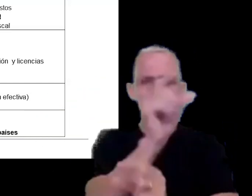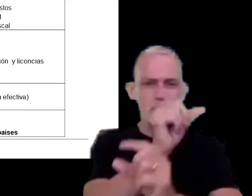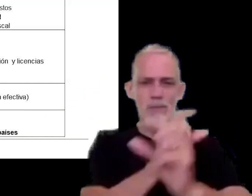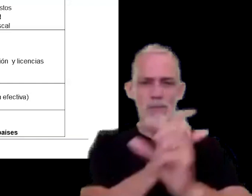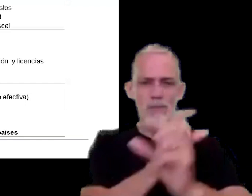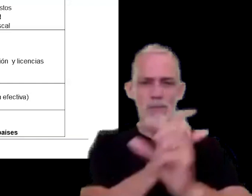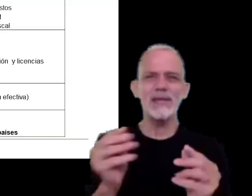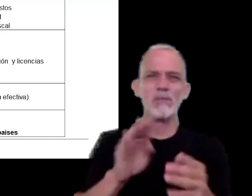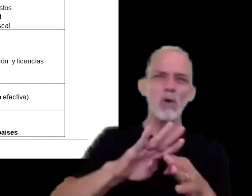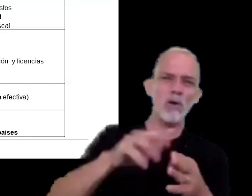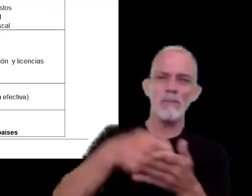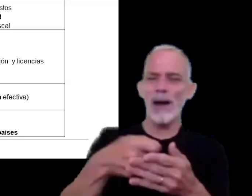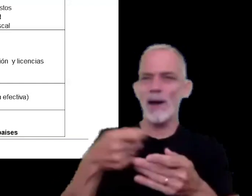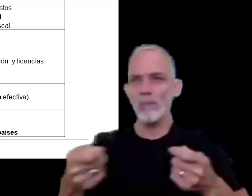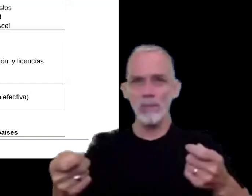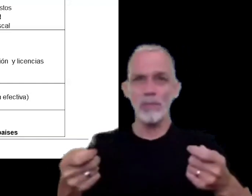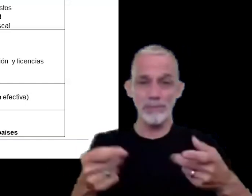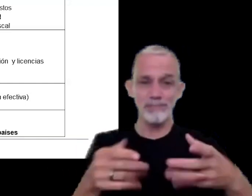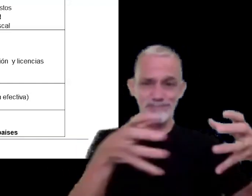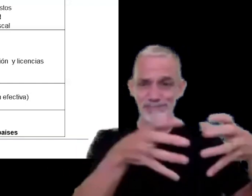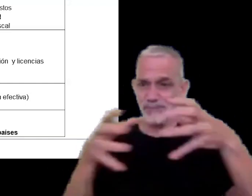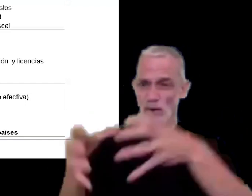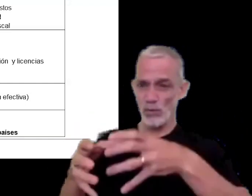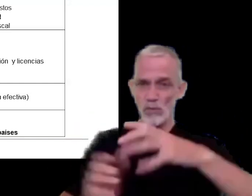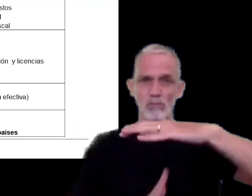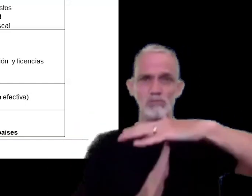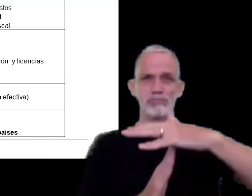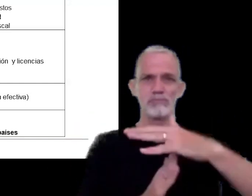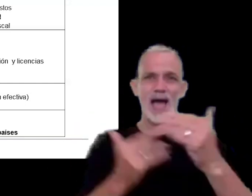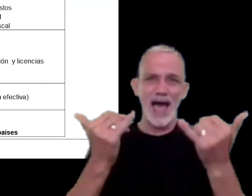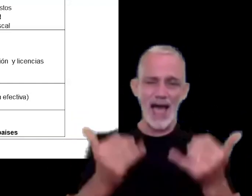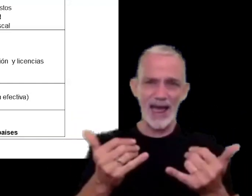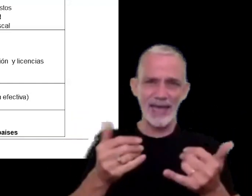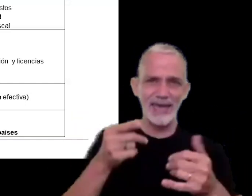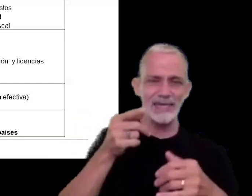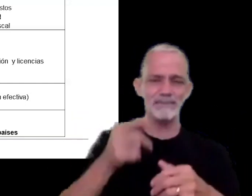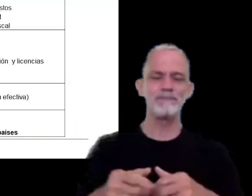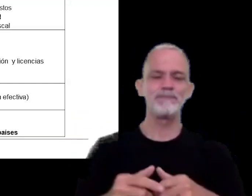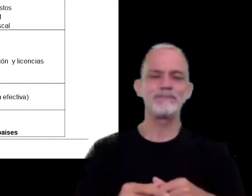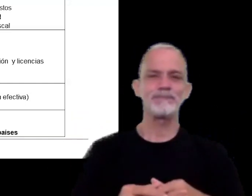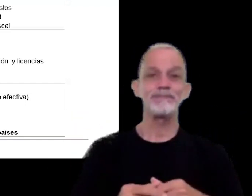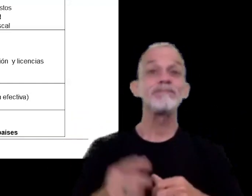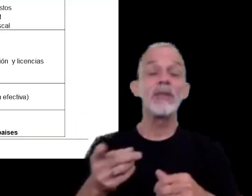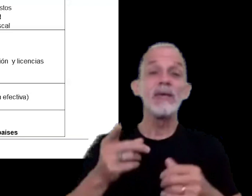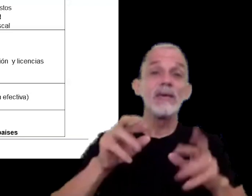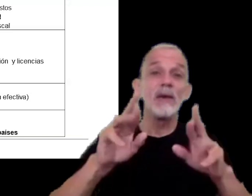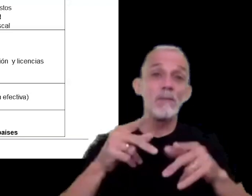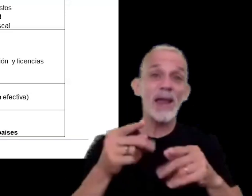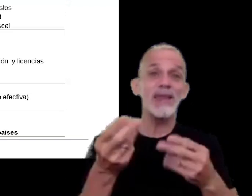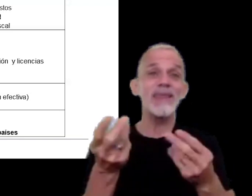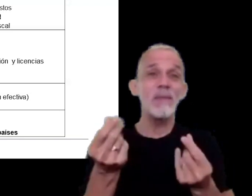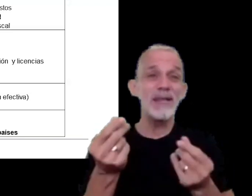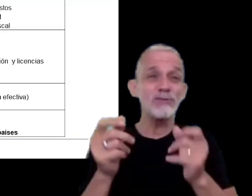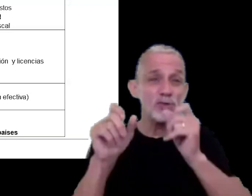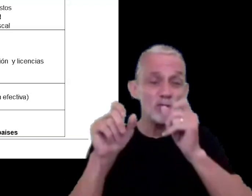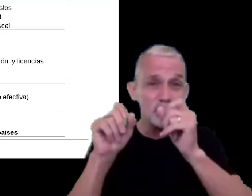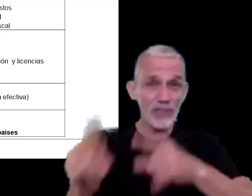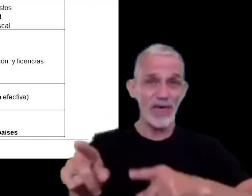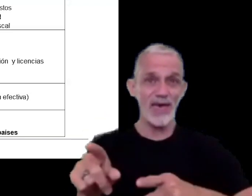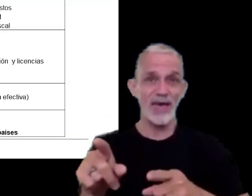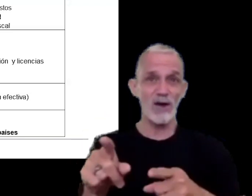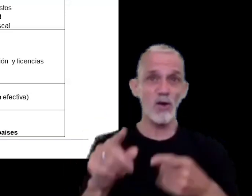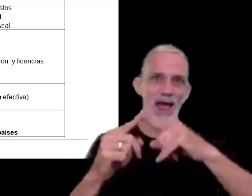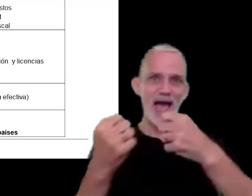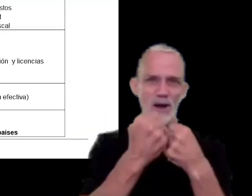pudieran haber que puedan existir y las políticas de precios relacionadas con estos